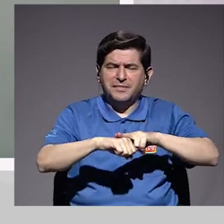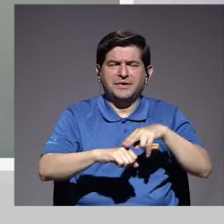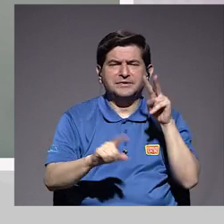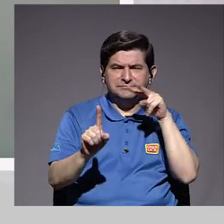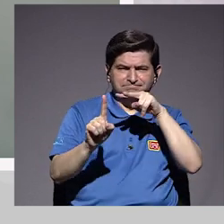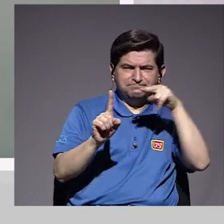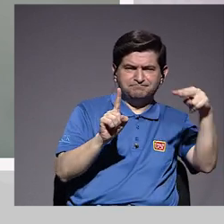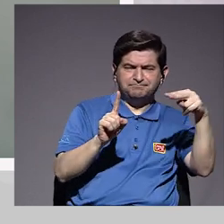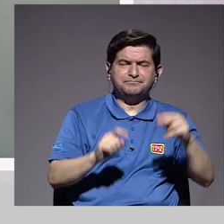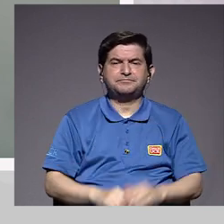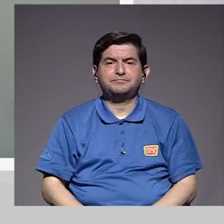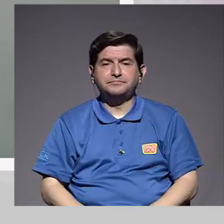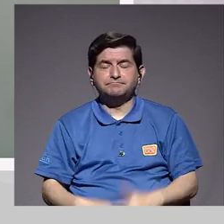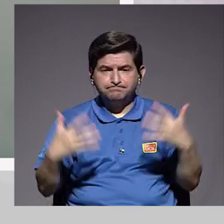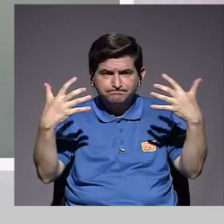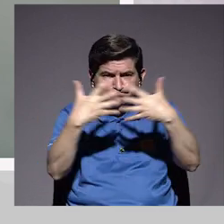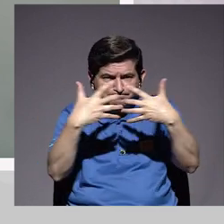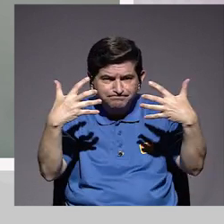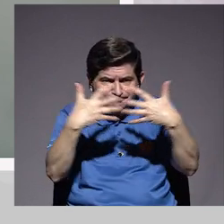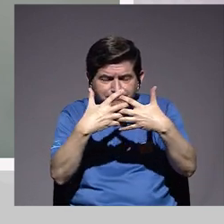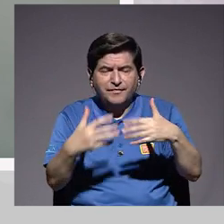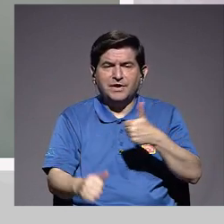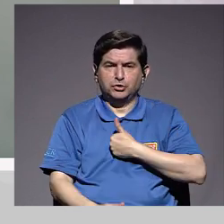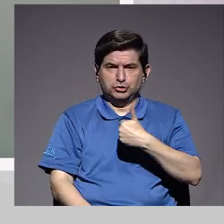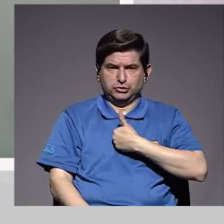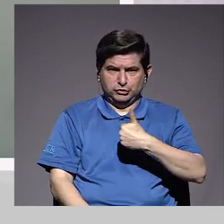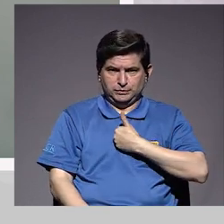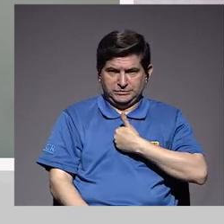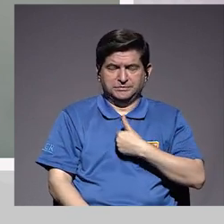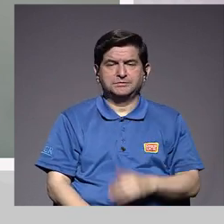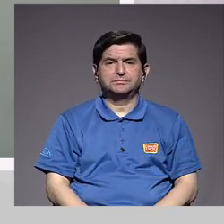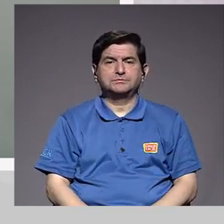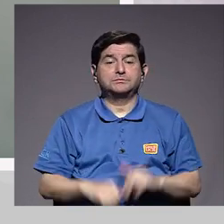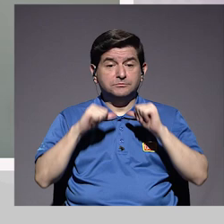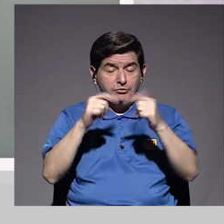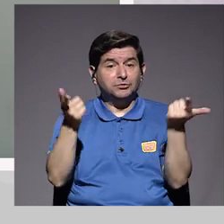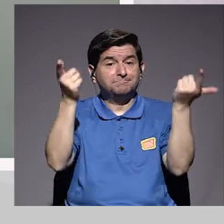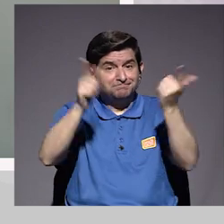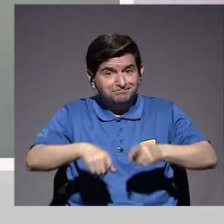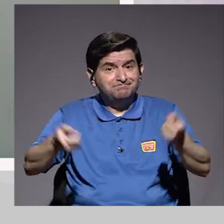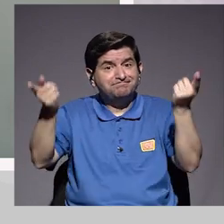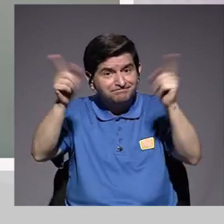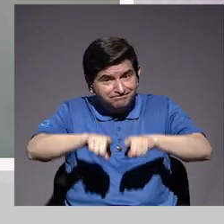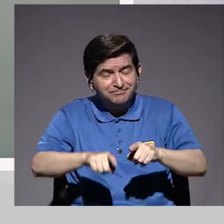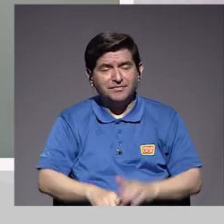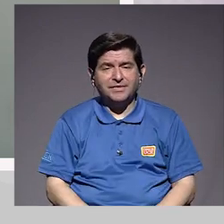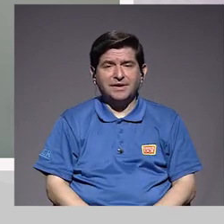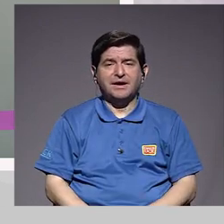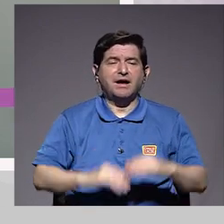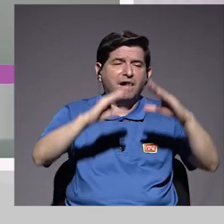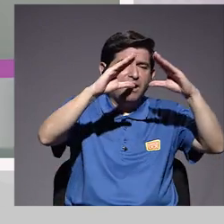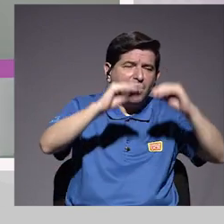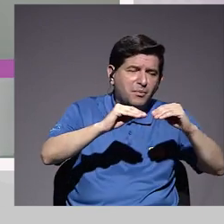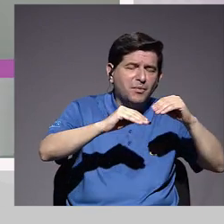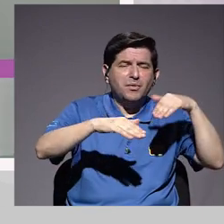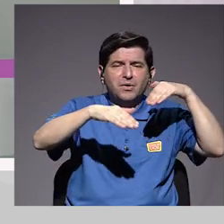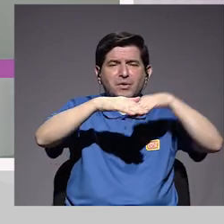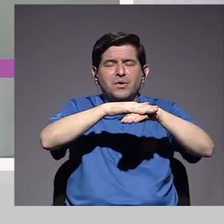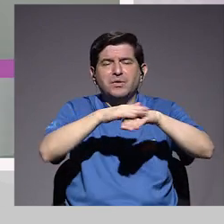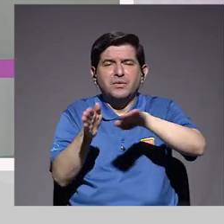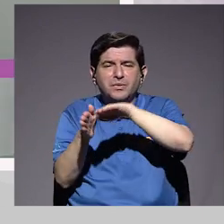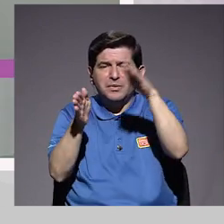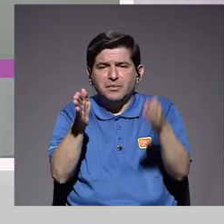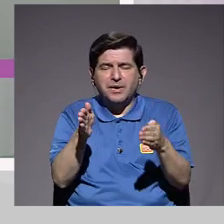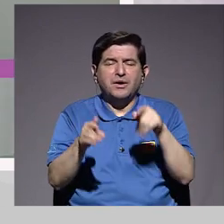más compenetrados con nosotros mismos. Porque sigue sucediendo que la luz apagada, debajo de las